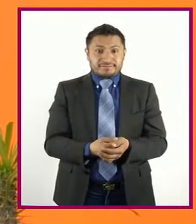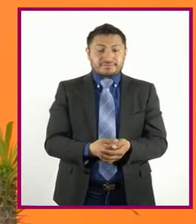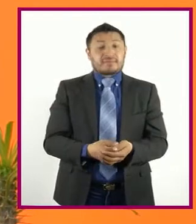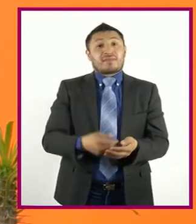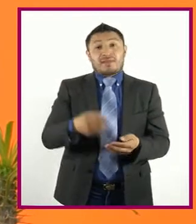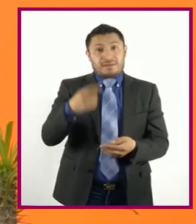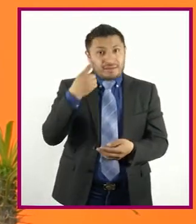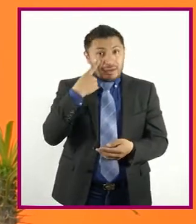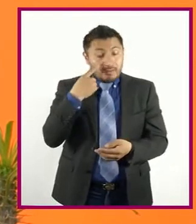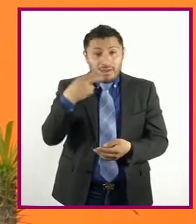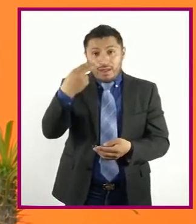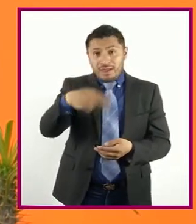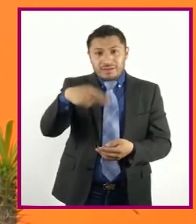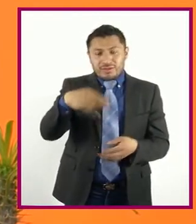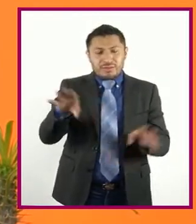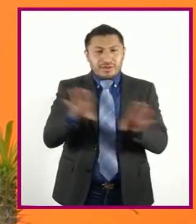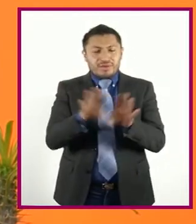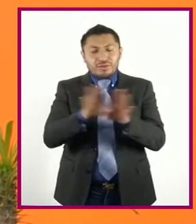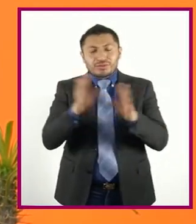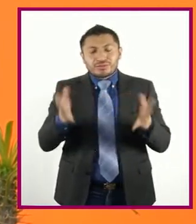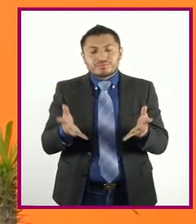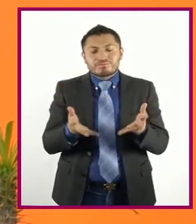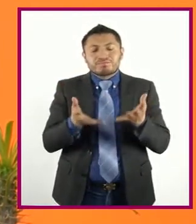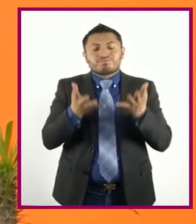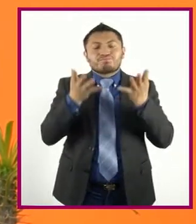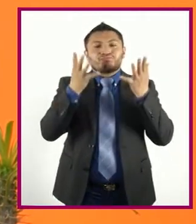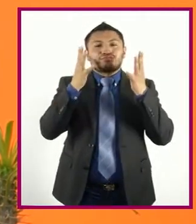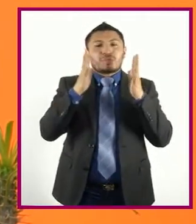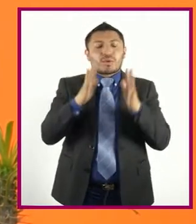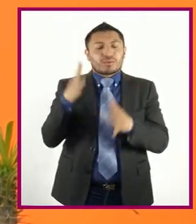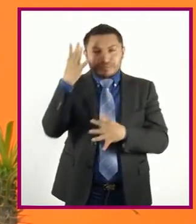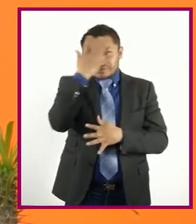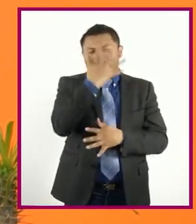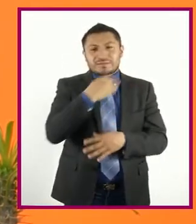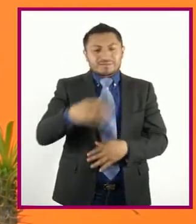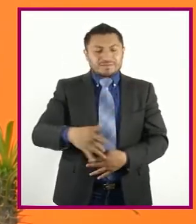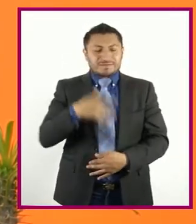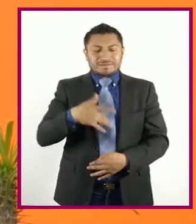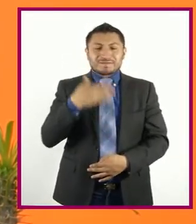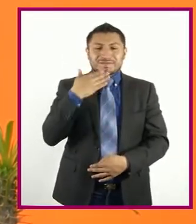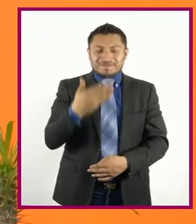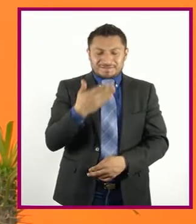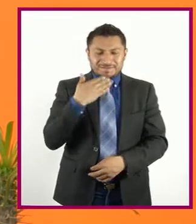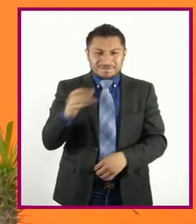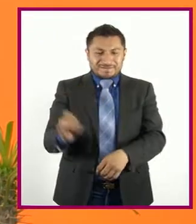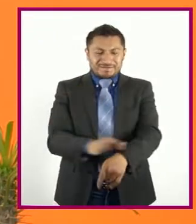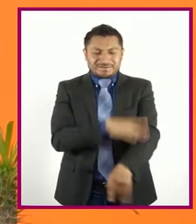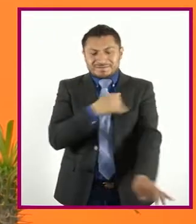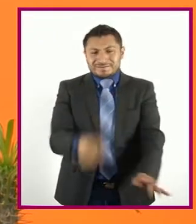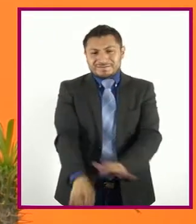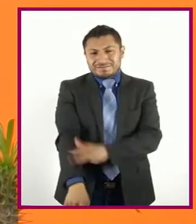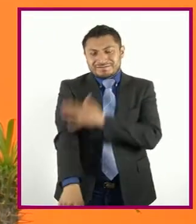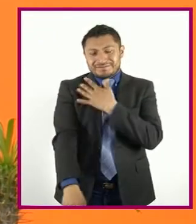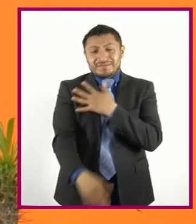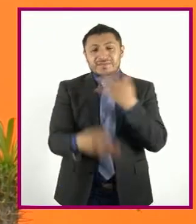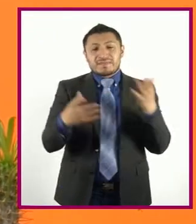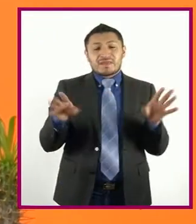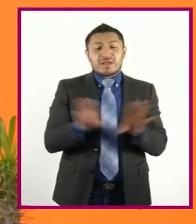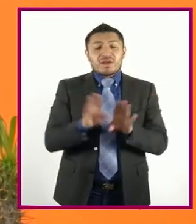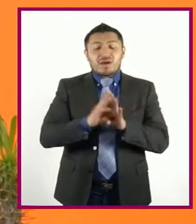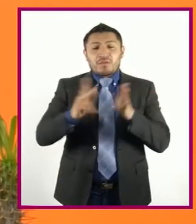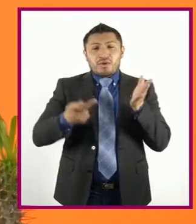nombre huele bonito Se siente cálido y luminoso Floreciendo